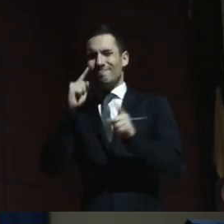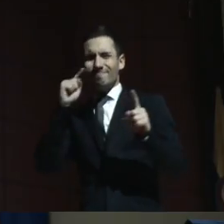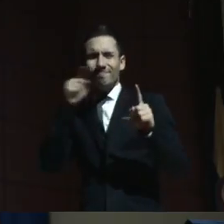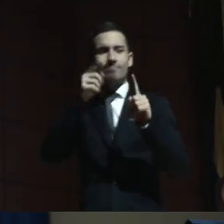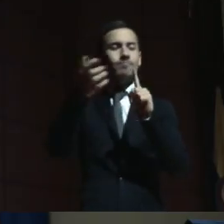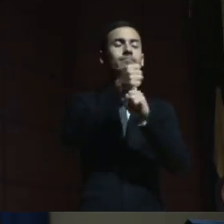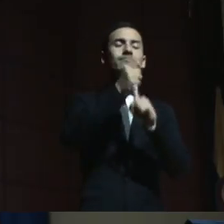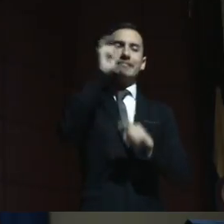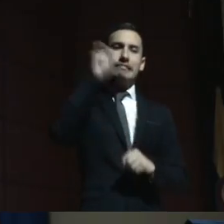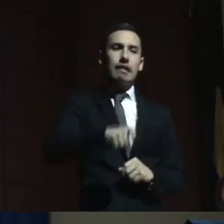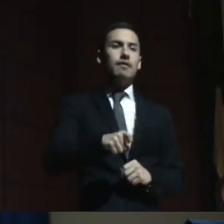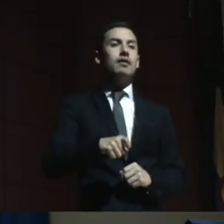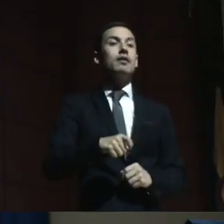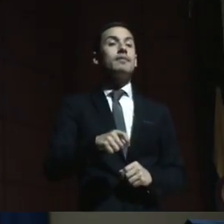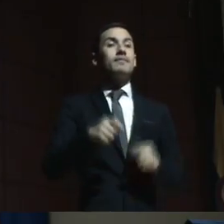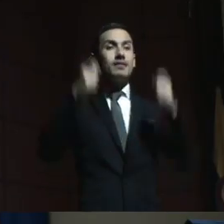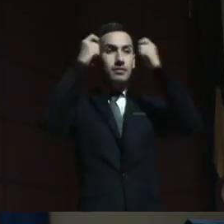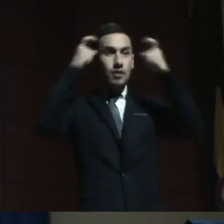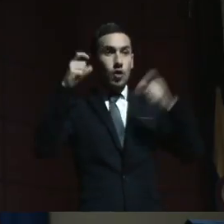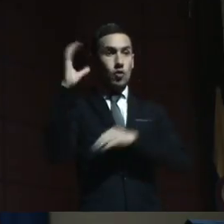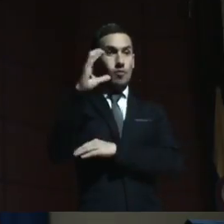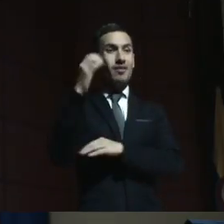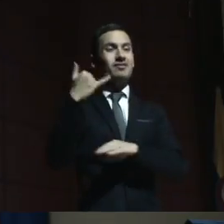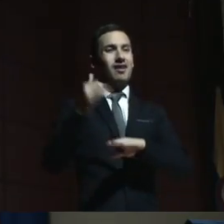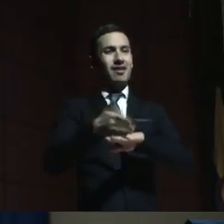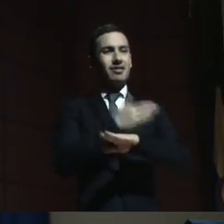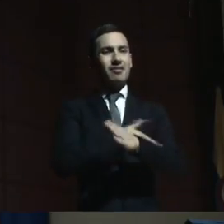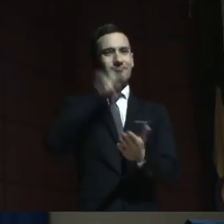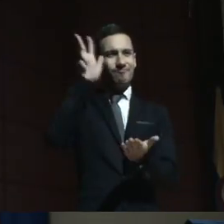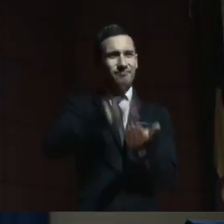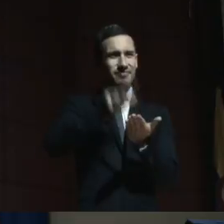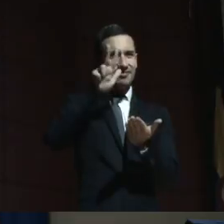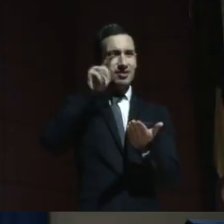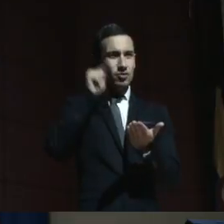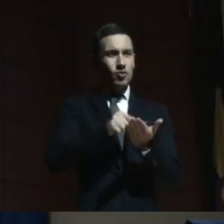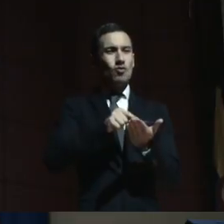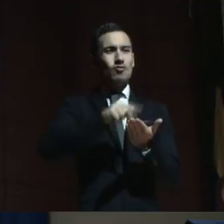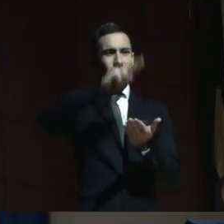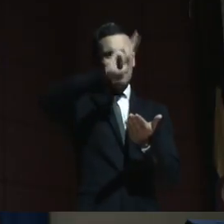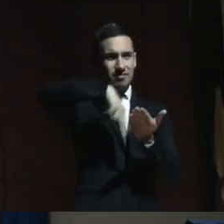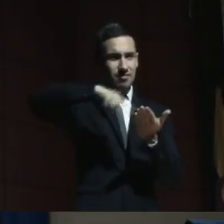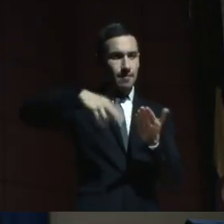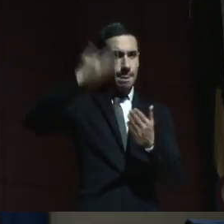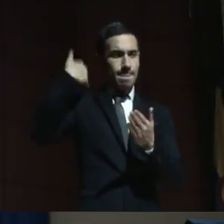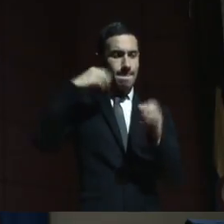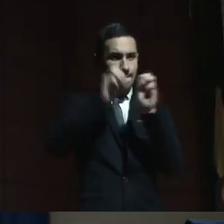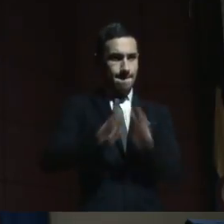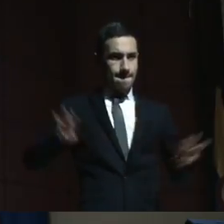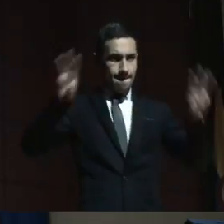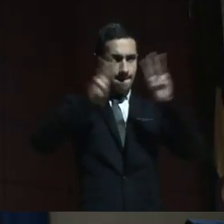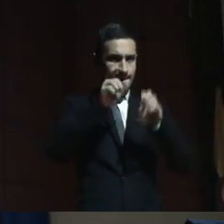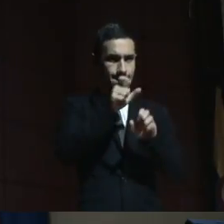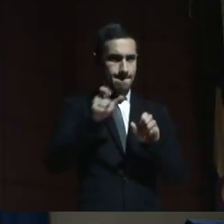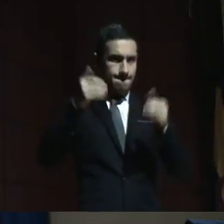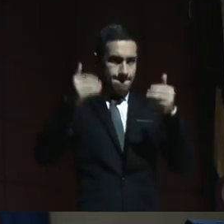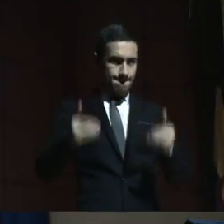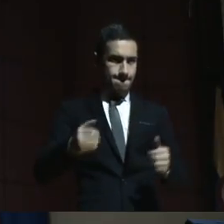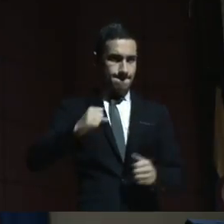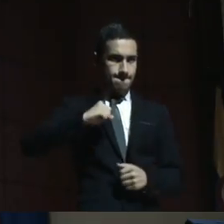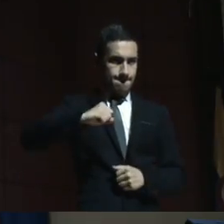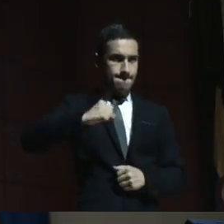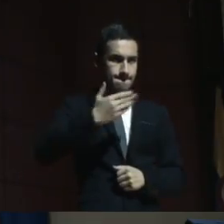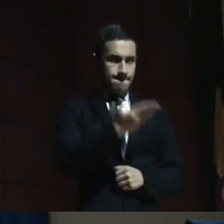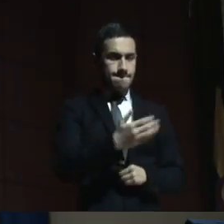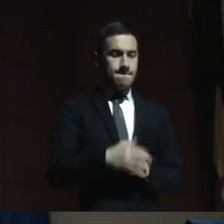colombiano también al haber ratificado la Convención de Derechos de las Naciones Unidas y es importante y yo siempre